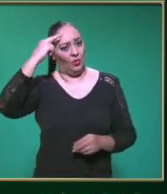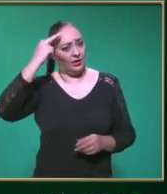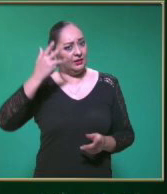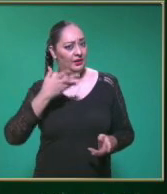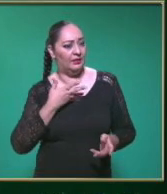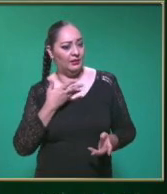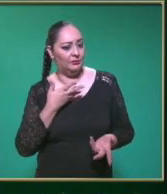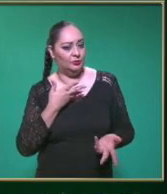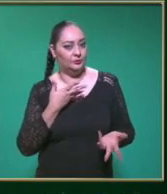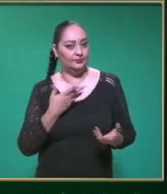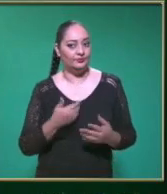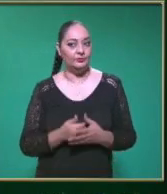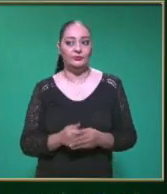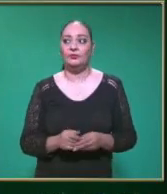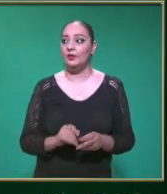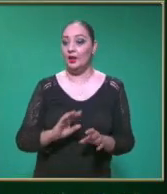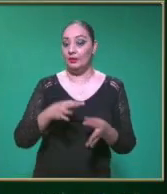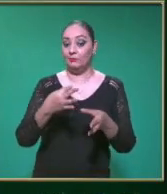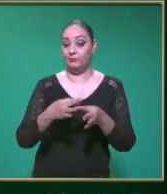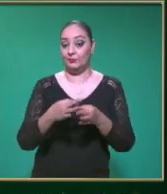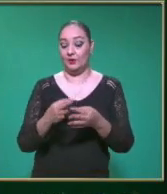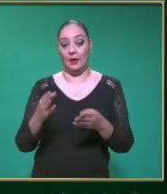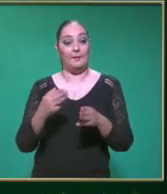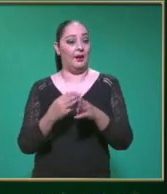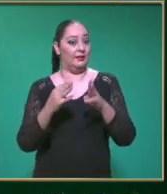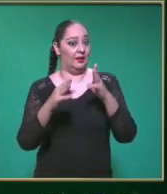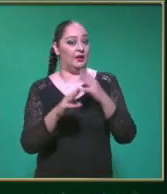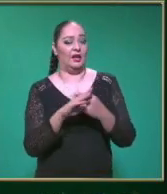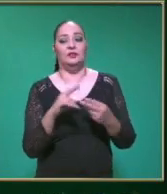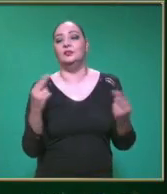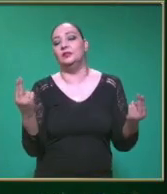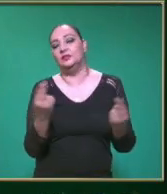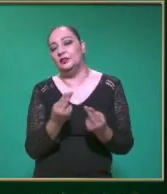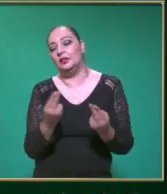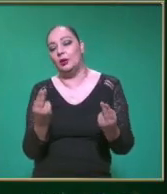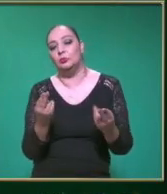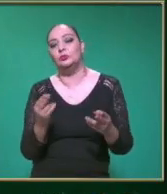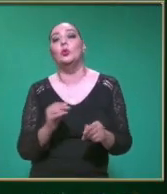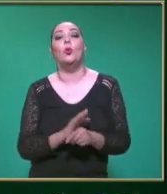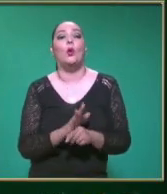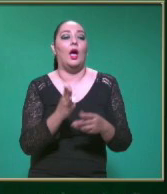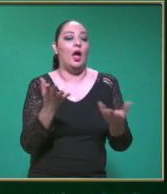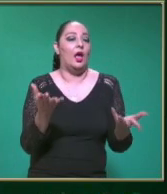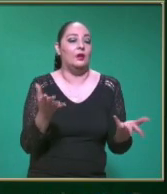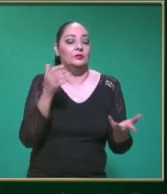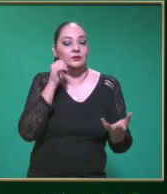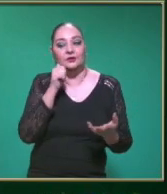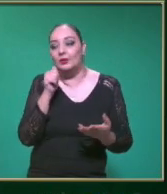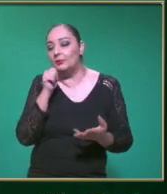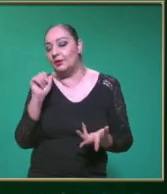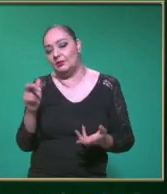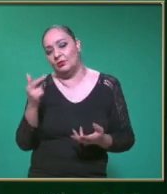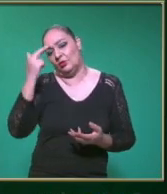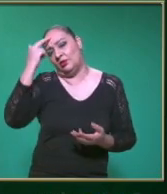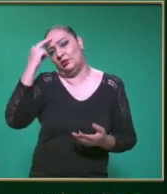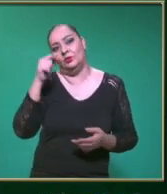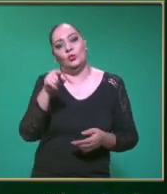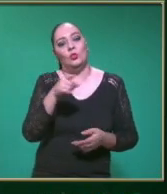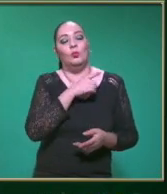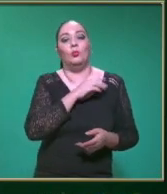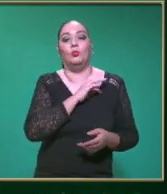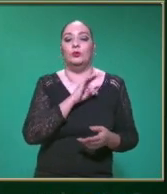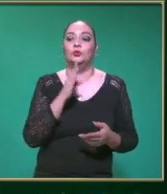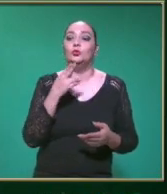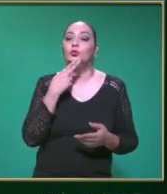a la mano sus materiales Que vamos a necesitar Pues como cada sesión Te recordamos utilizar tu libreta